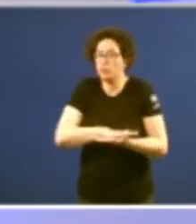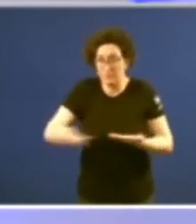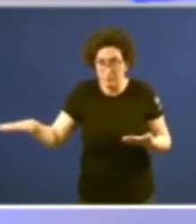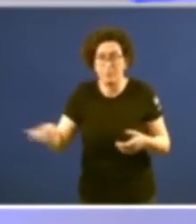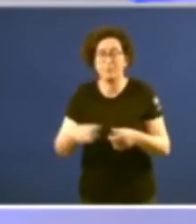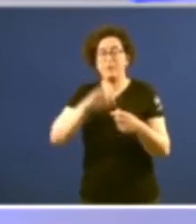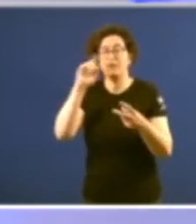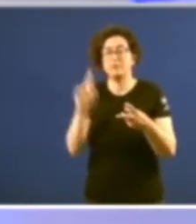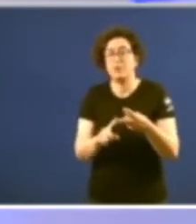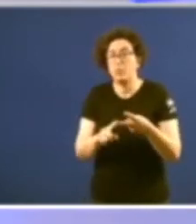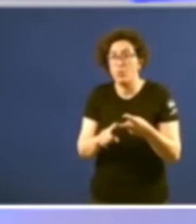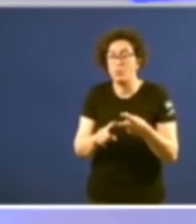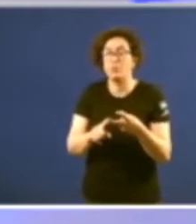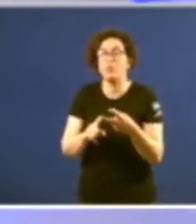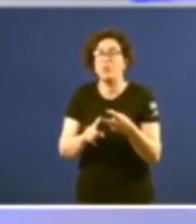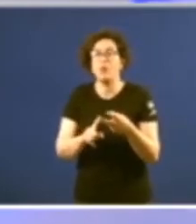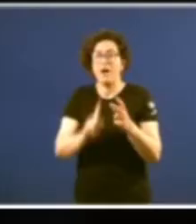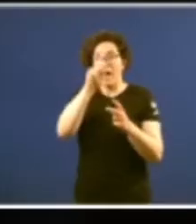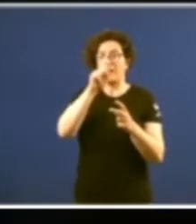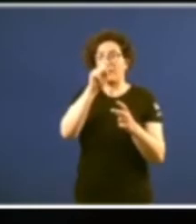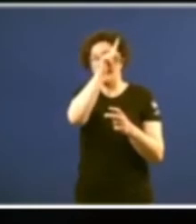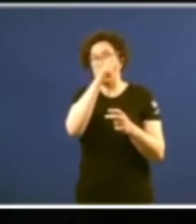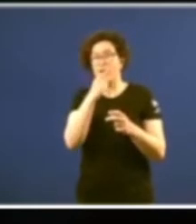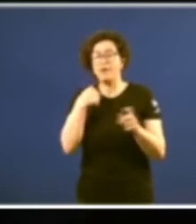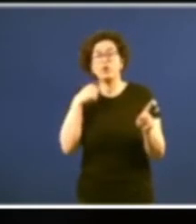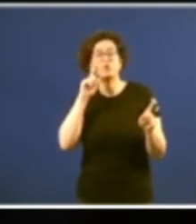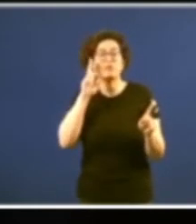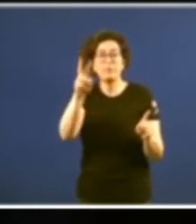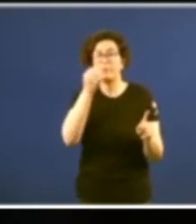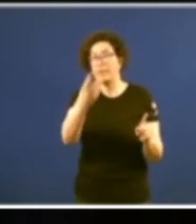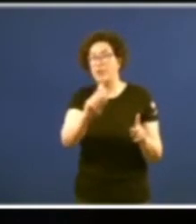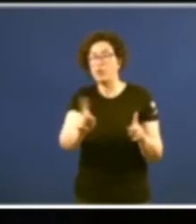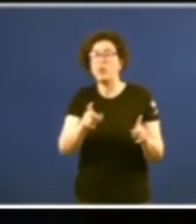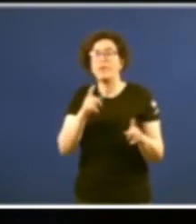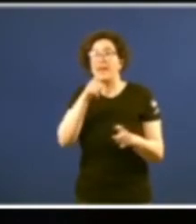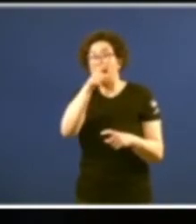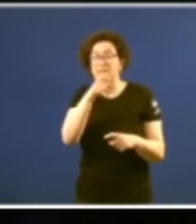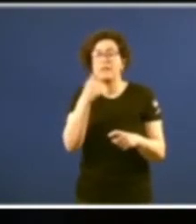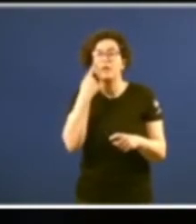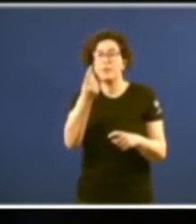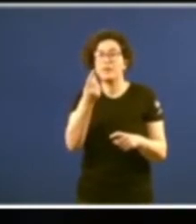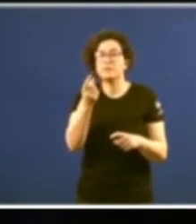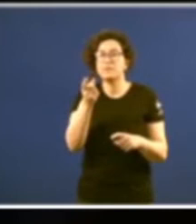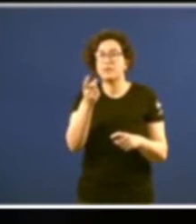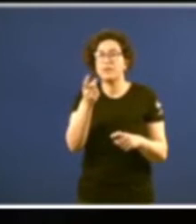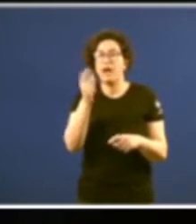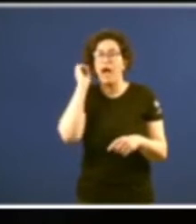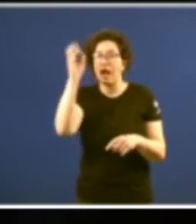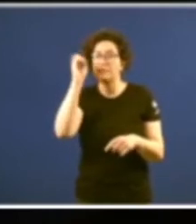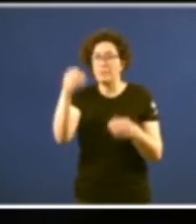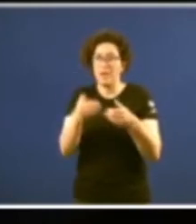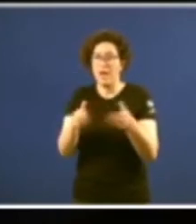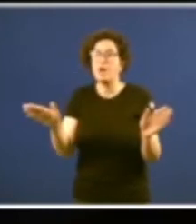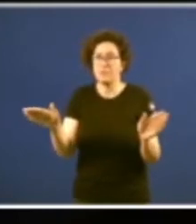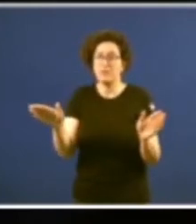seguinte vez foi aí arriba desde aquí non o podo ler ben pero veredes que unha asamblea aberta que